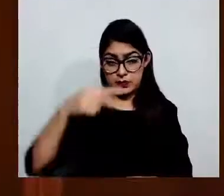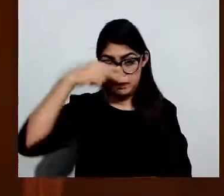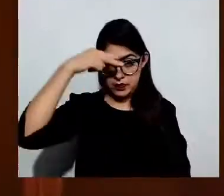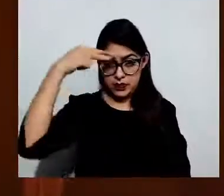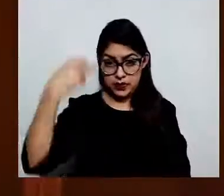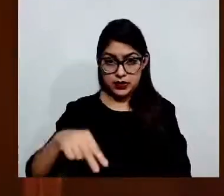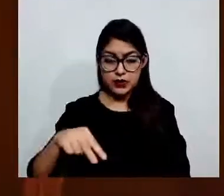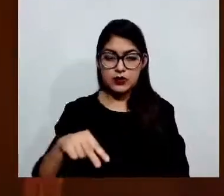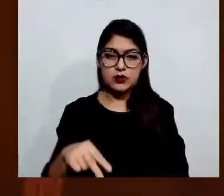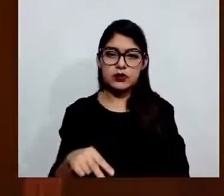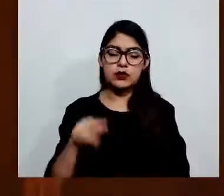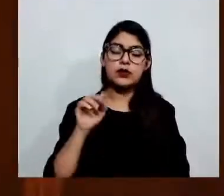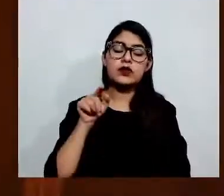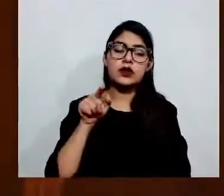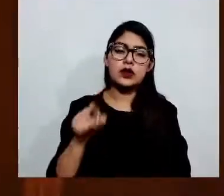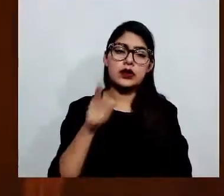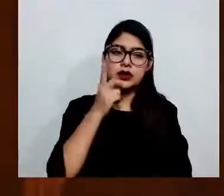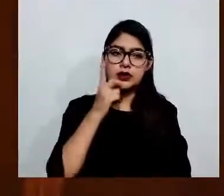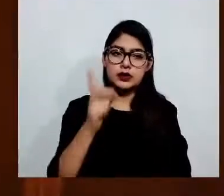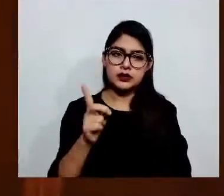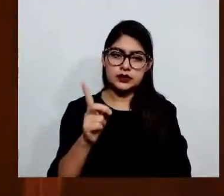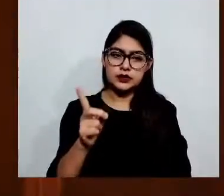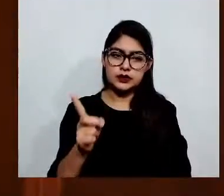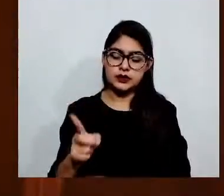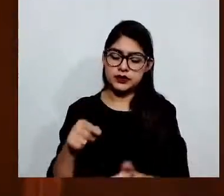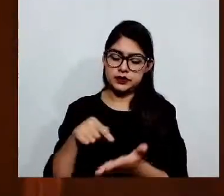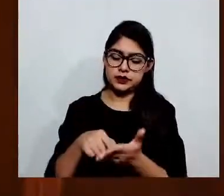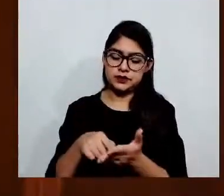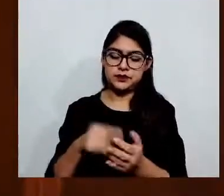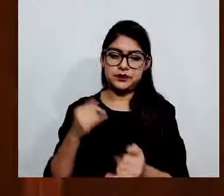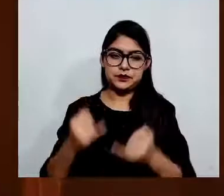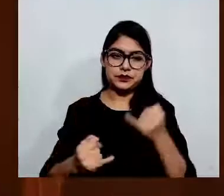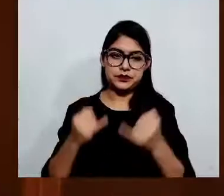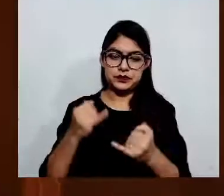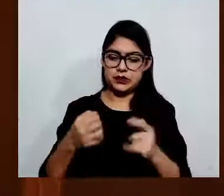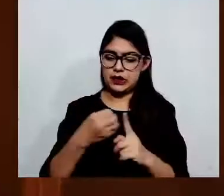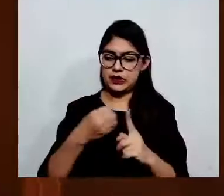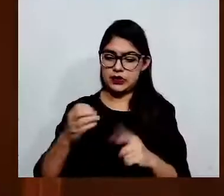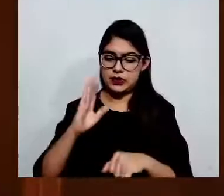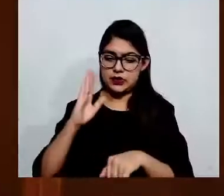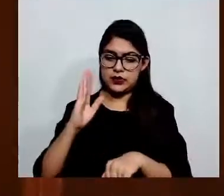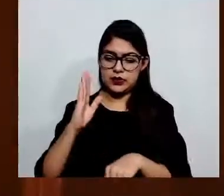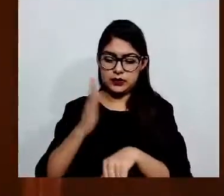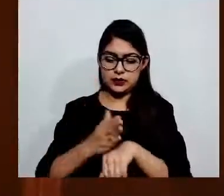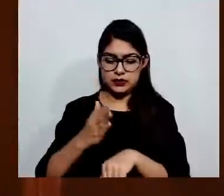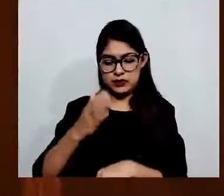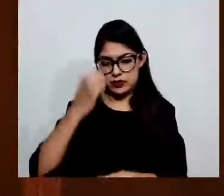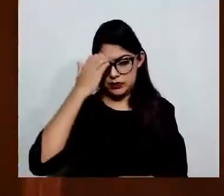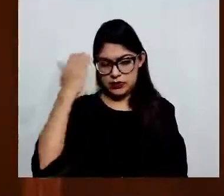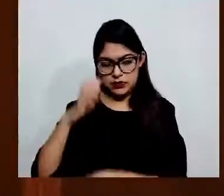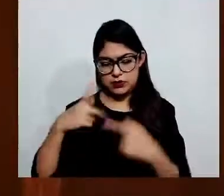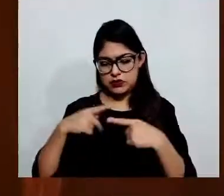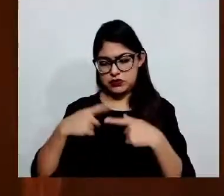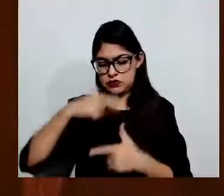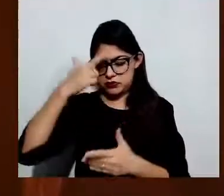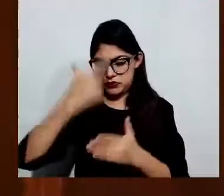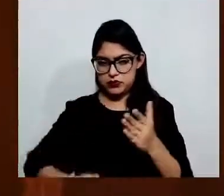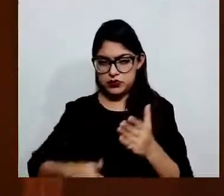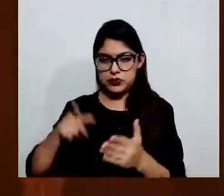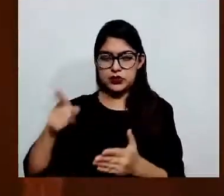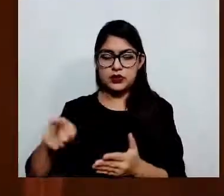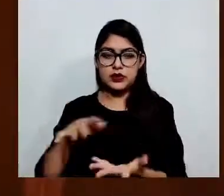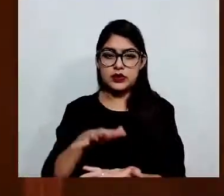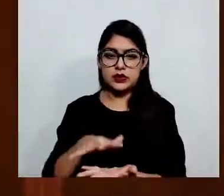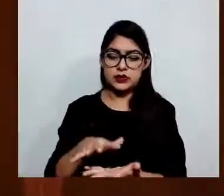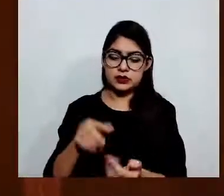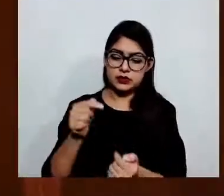criminal, queda prohibido imponer, por simple analogía y aún por mayoría de razón, pena alguna que